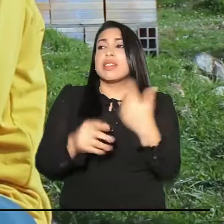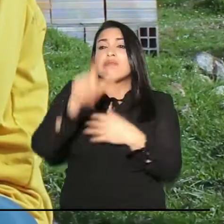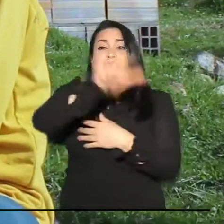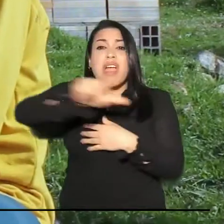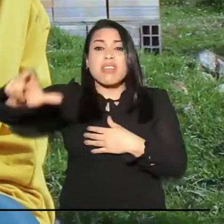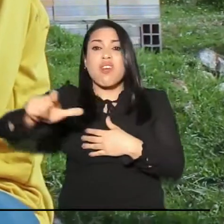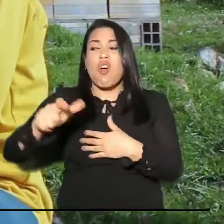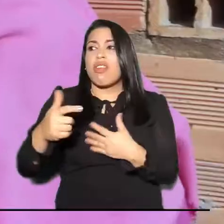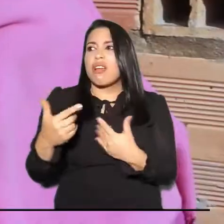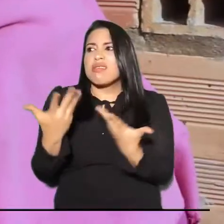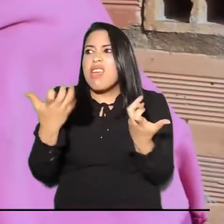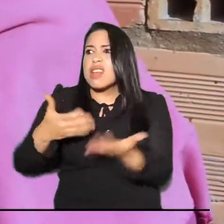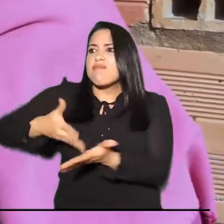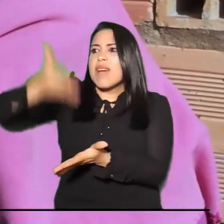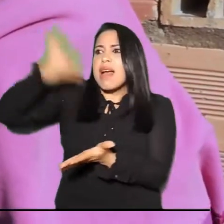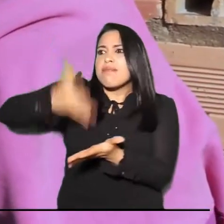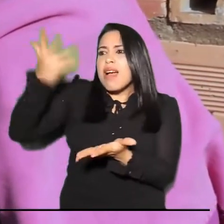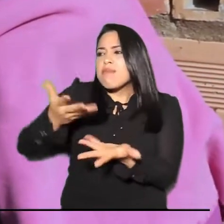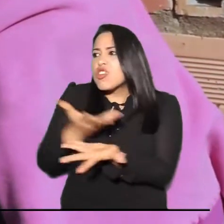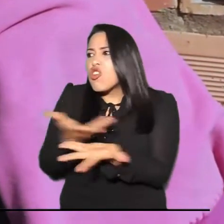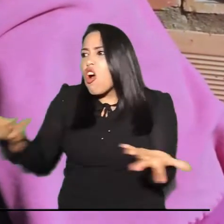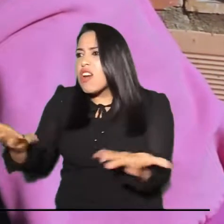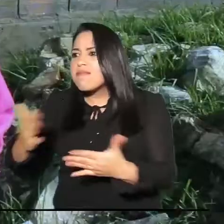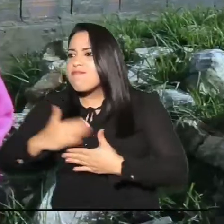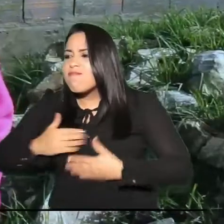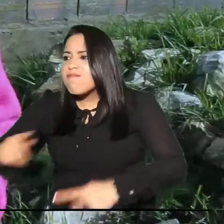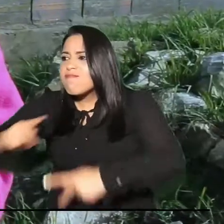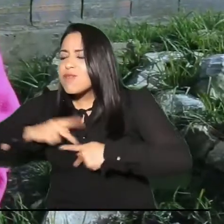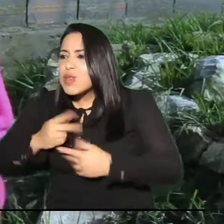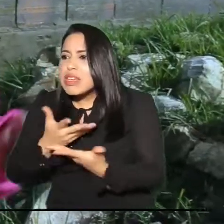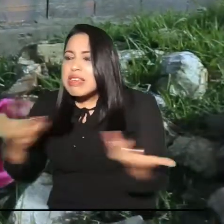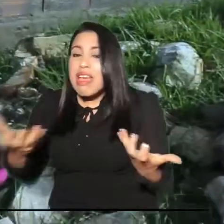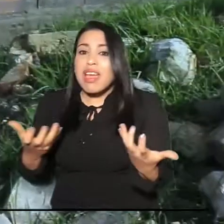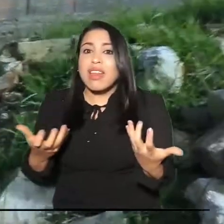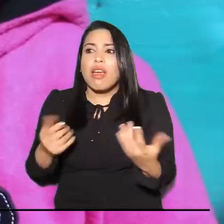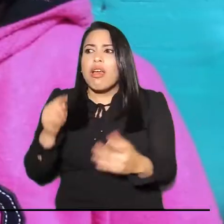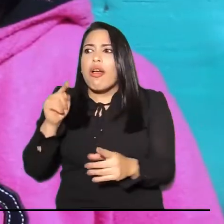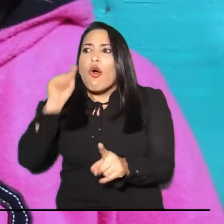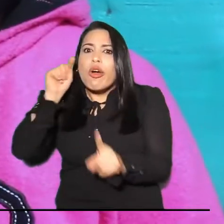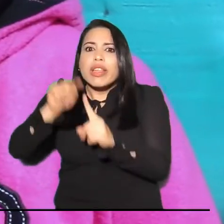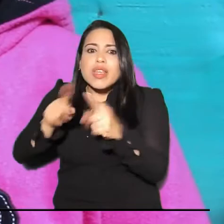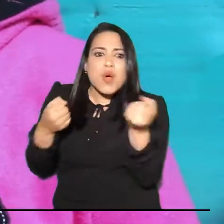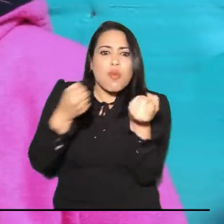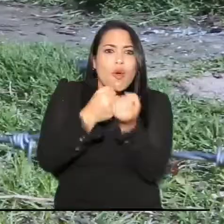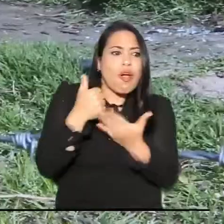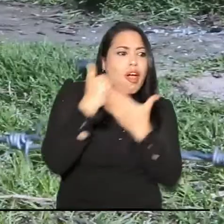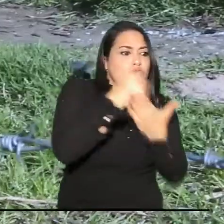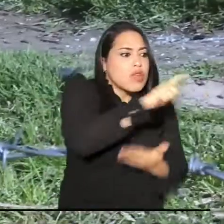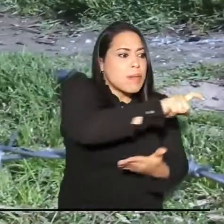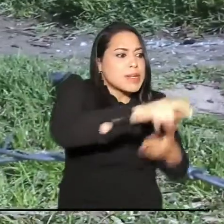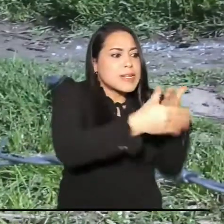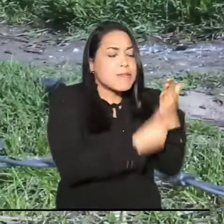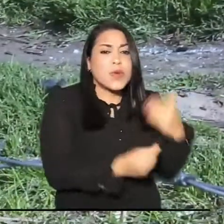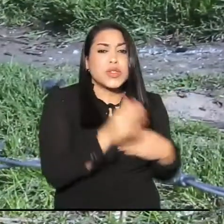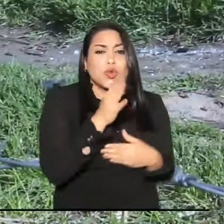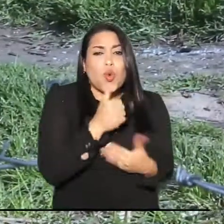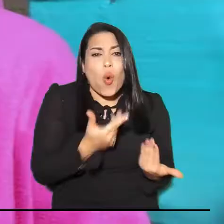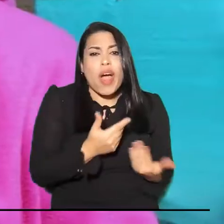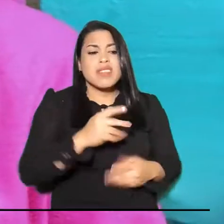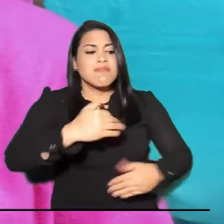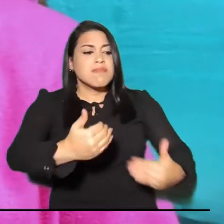Hay muchas personas que tienen muchas posibilidades y en vez de dejarle esas posibilidades a los pobres,